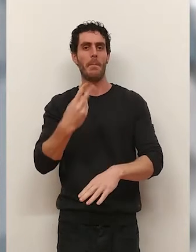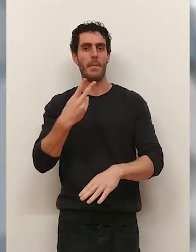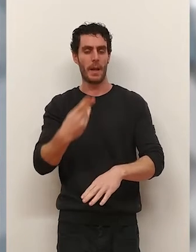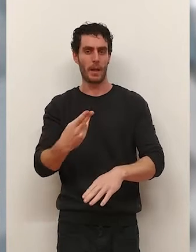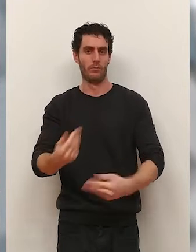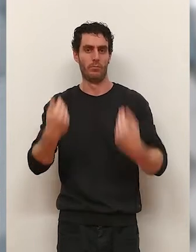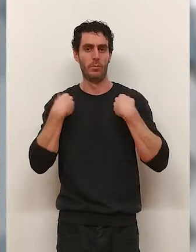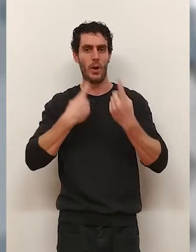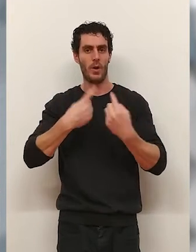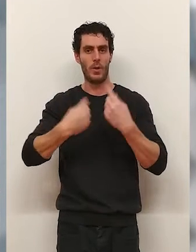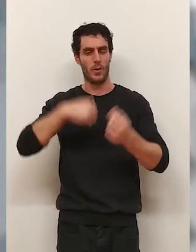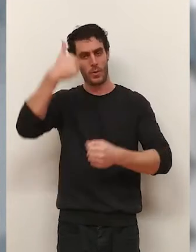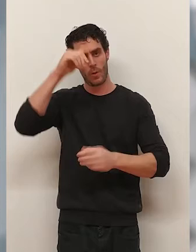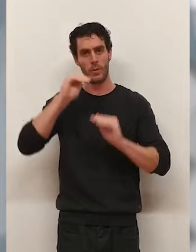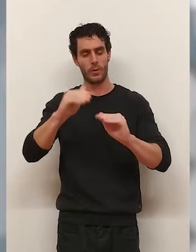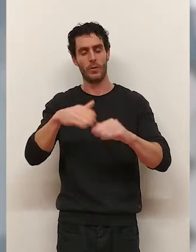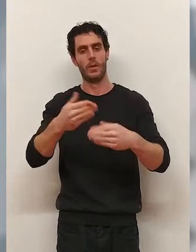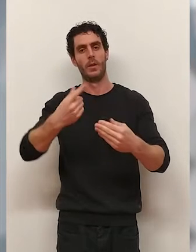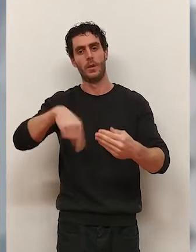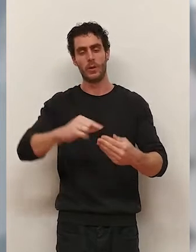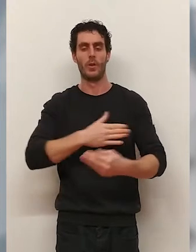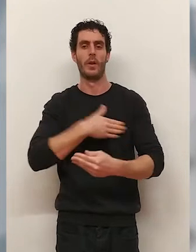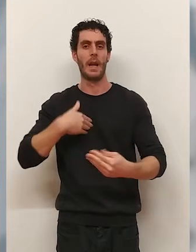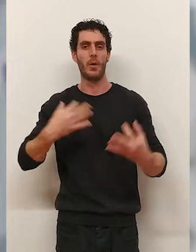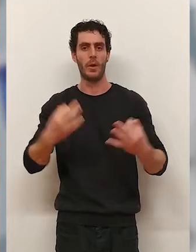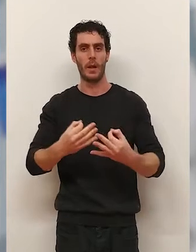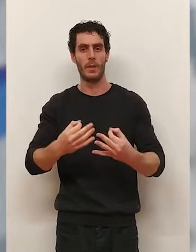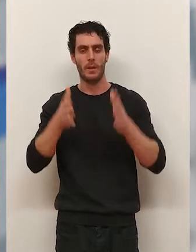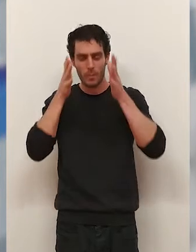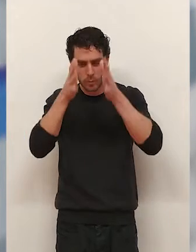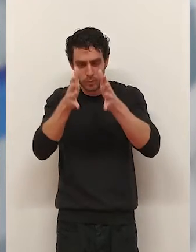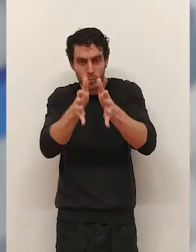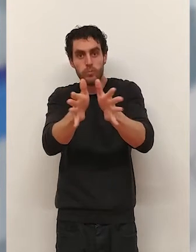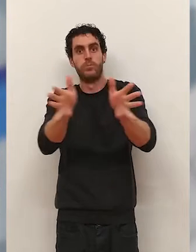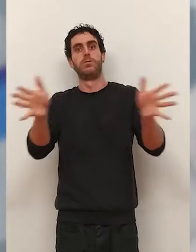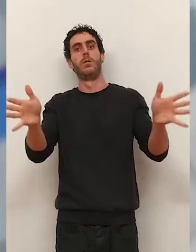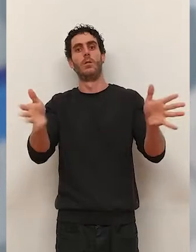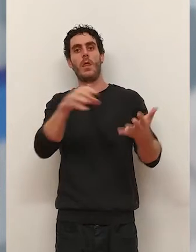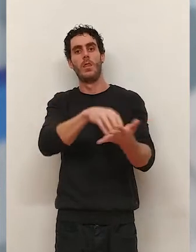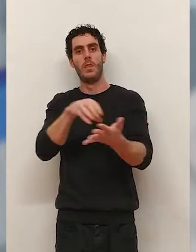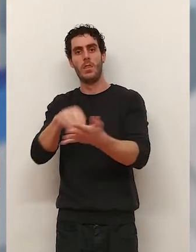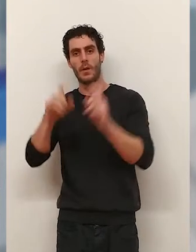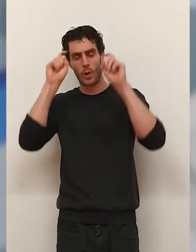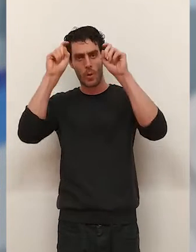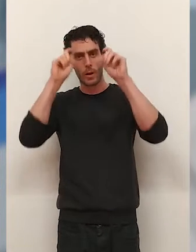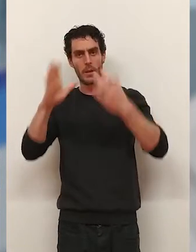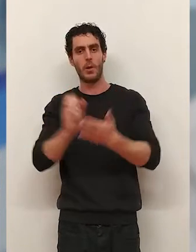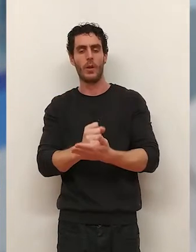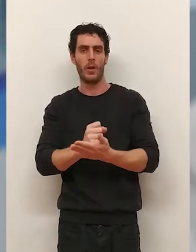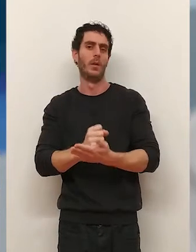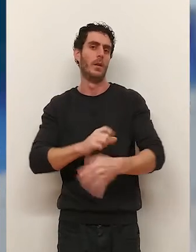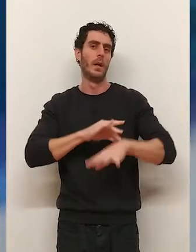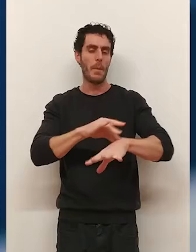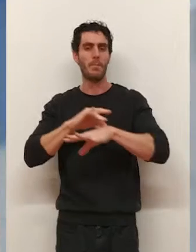por parte de sus novios. Y hemos querido ampliar el foco e invitar a todos los centros educativos de Logroño a que se